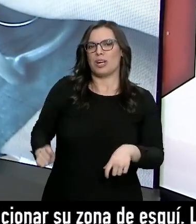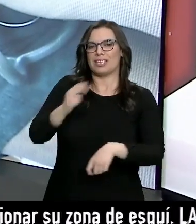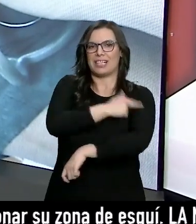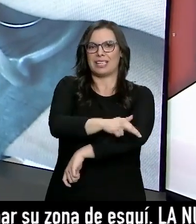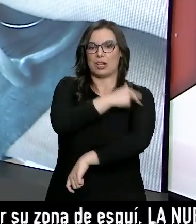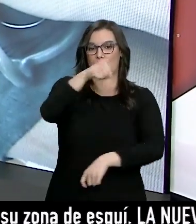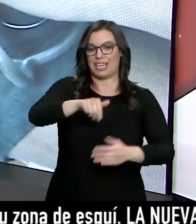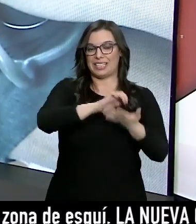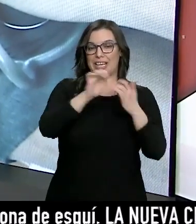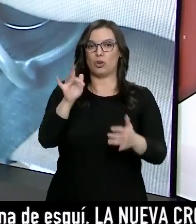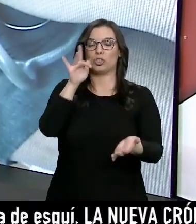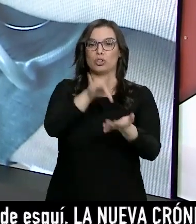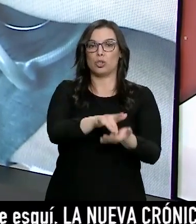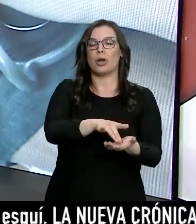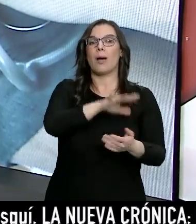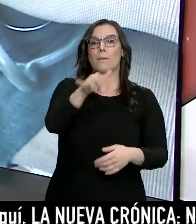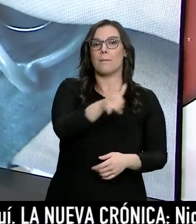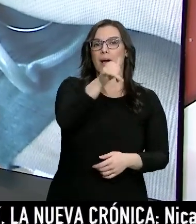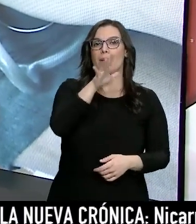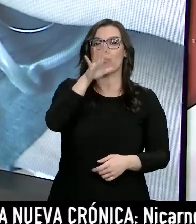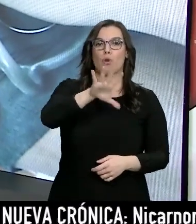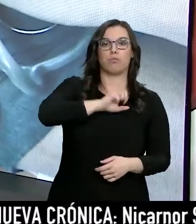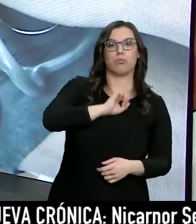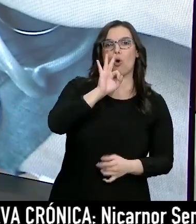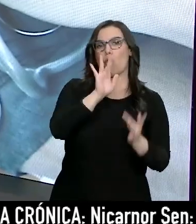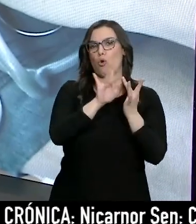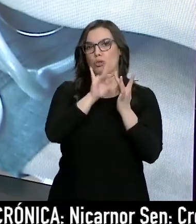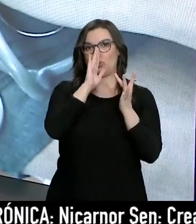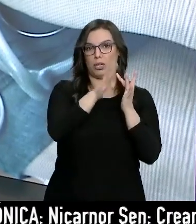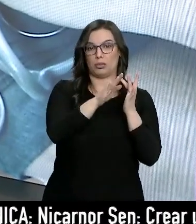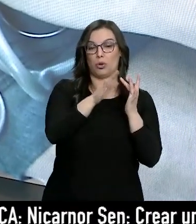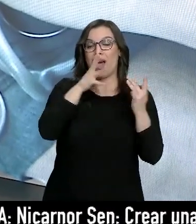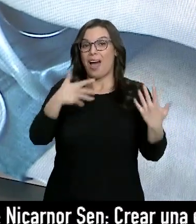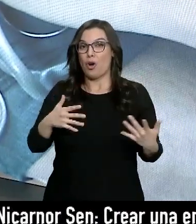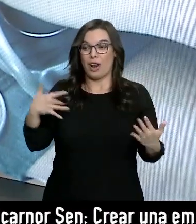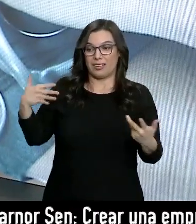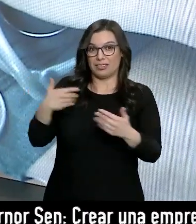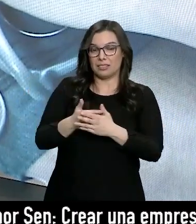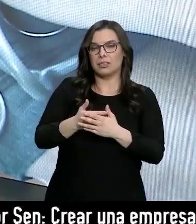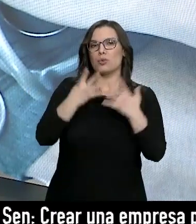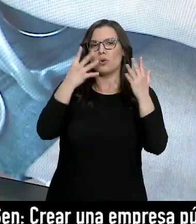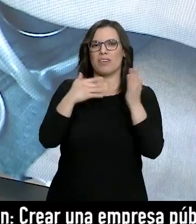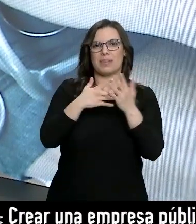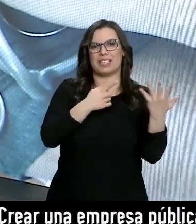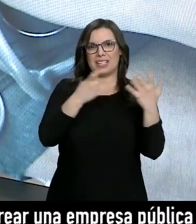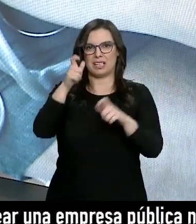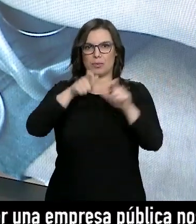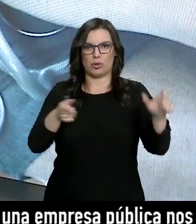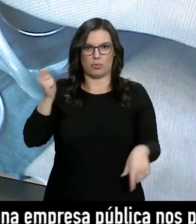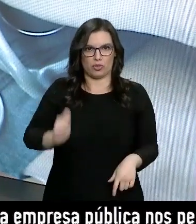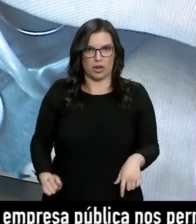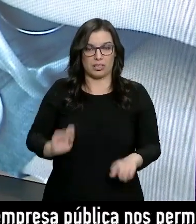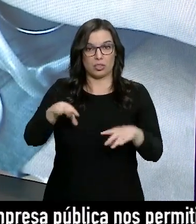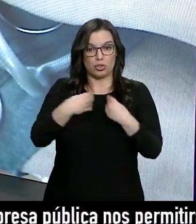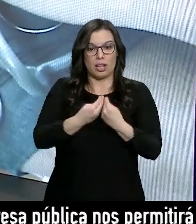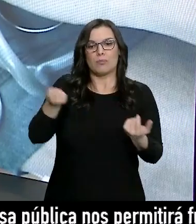contagio o por ser un contacto directo. Hoy esa cifra se eleva hasta los 9.600 profesionales. Es